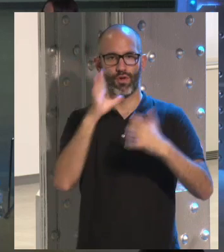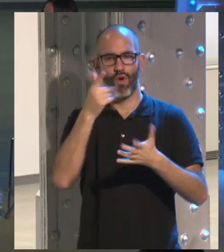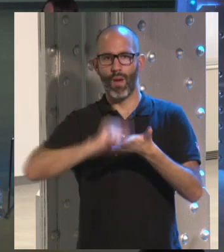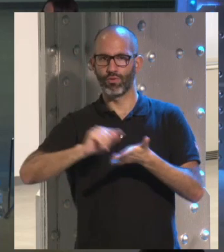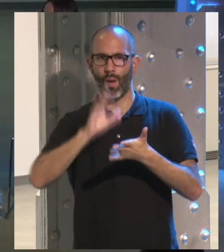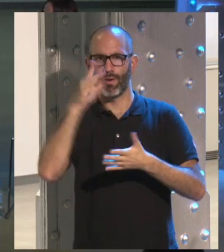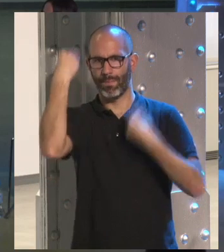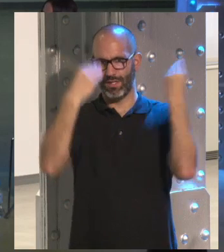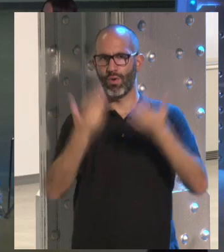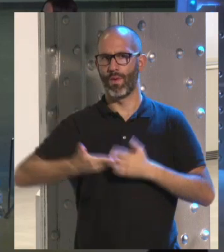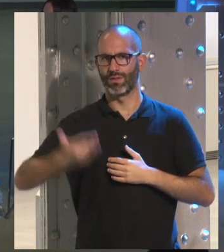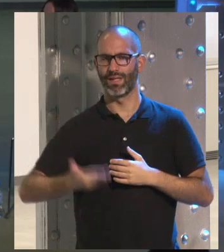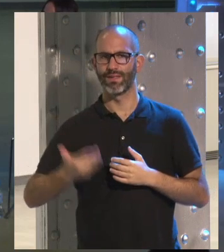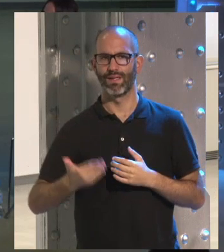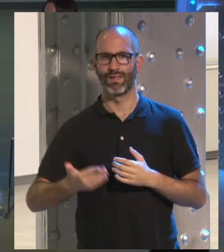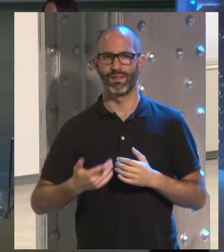importante, creo.